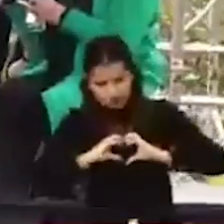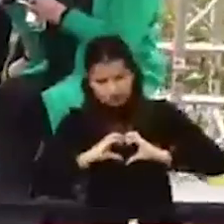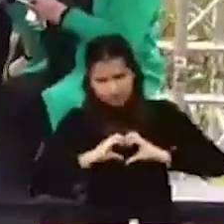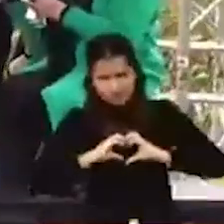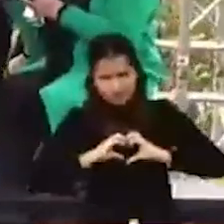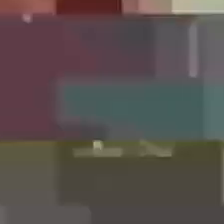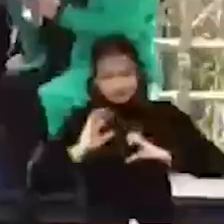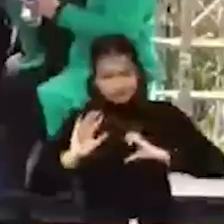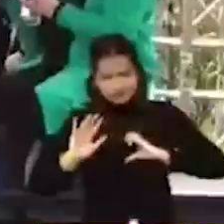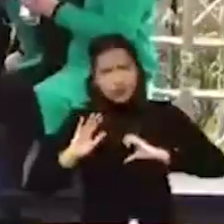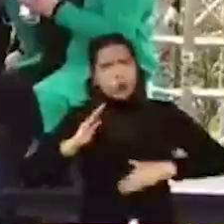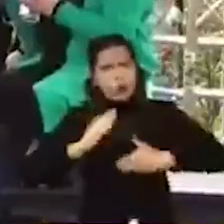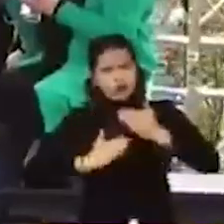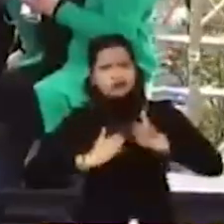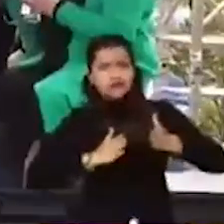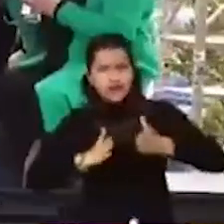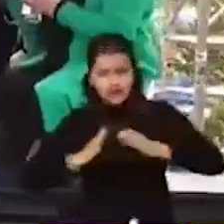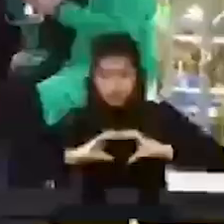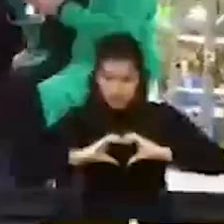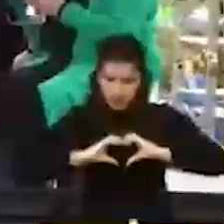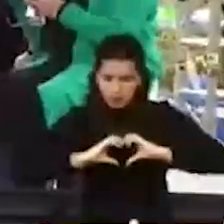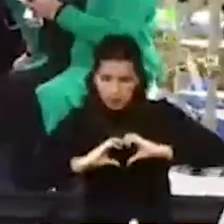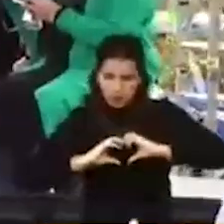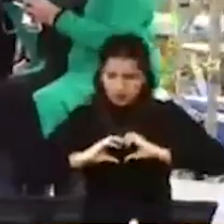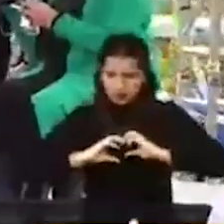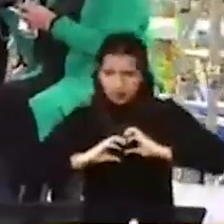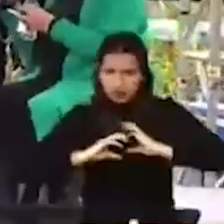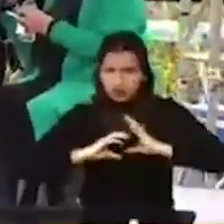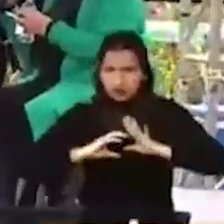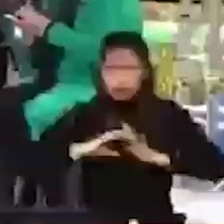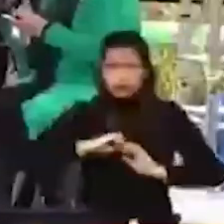y que nosotros nos podamos fortalecer un poco más.